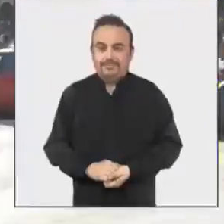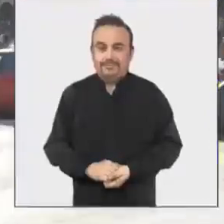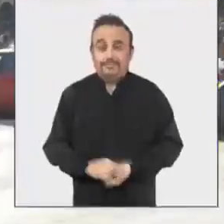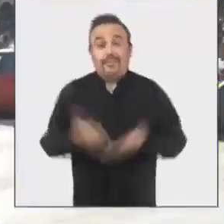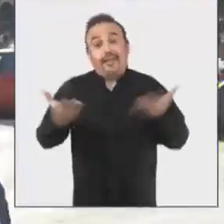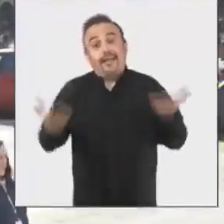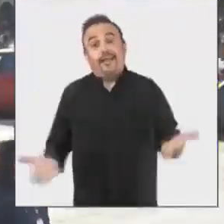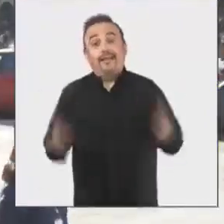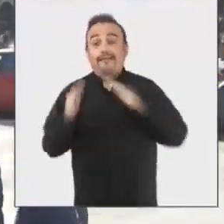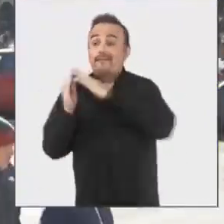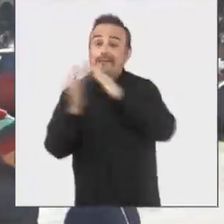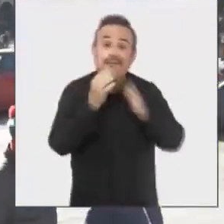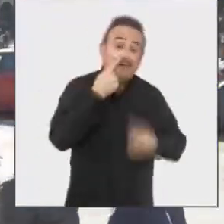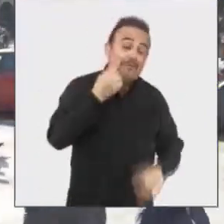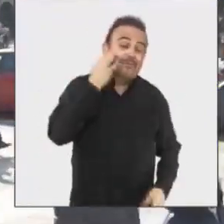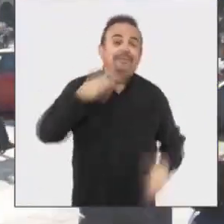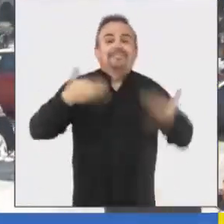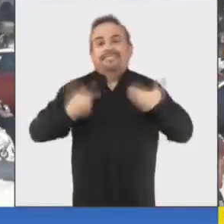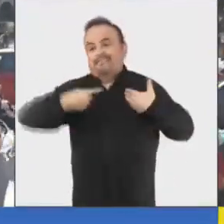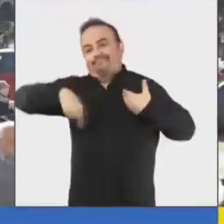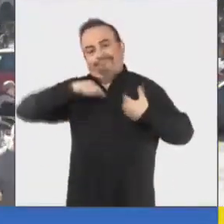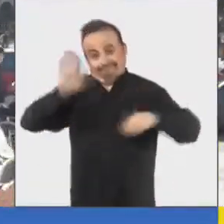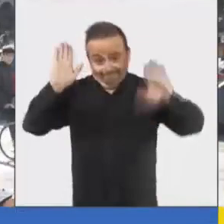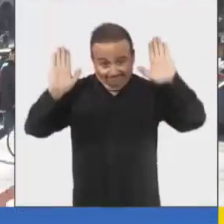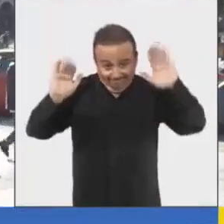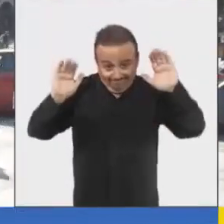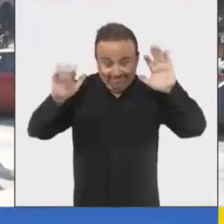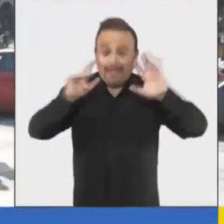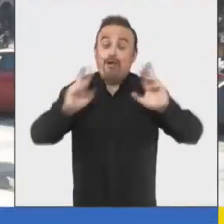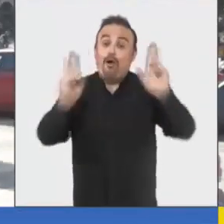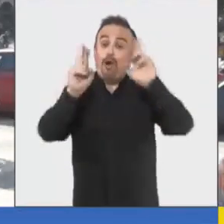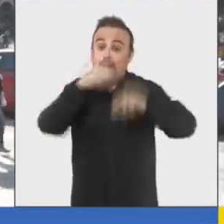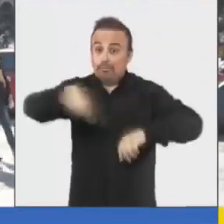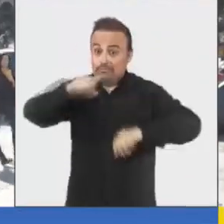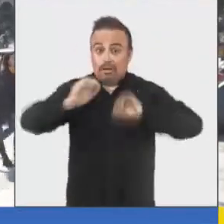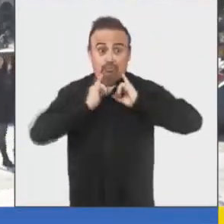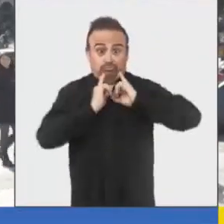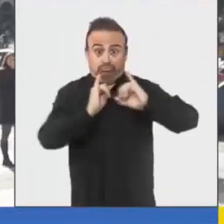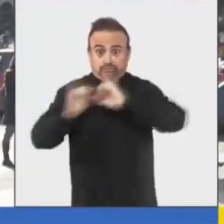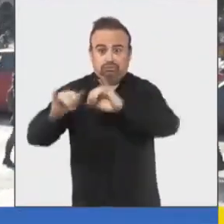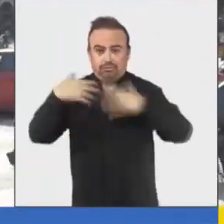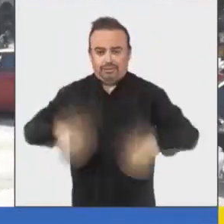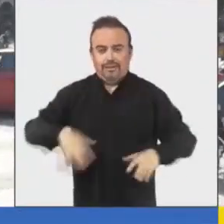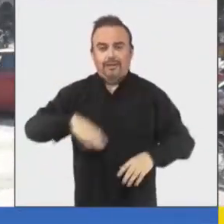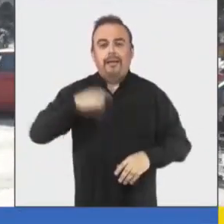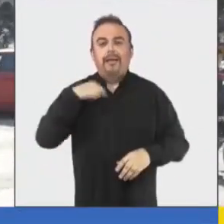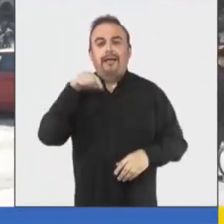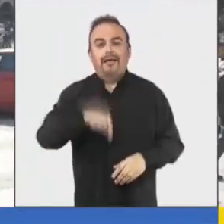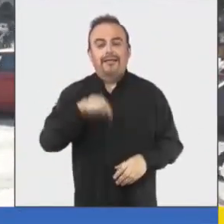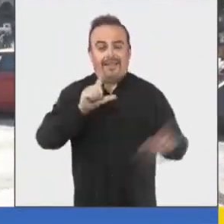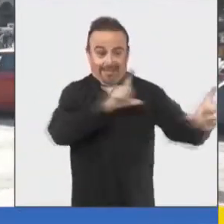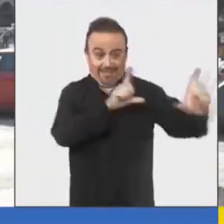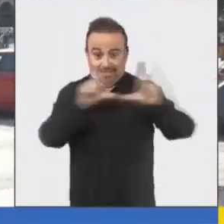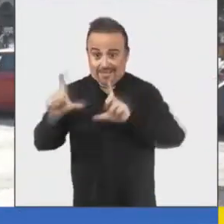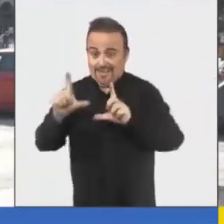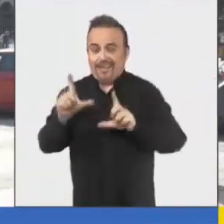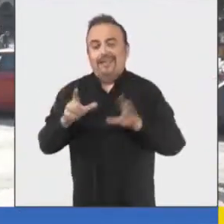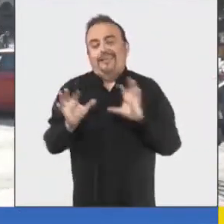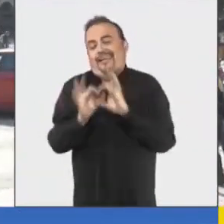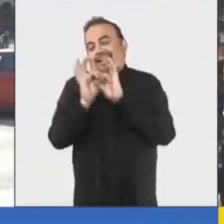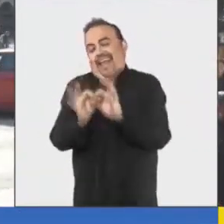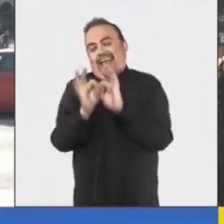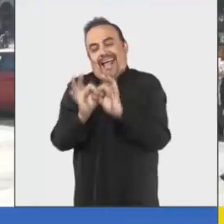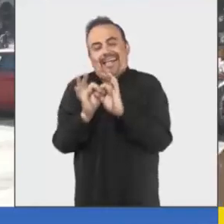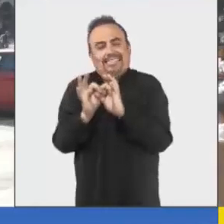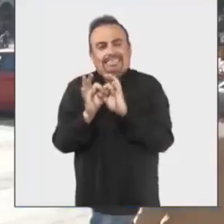Bueno vecinas y vecinos, nosotros ya nos despedimos, esperamos que se hayan informado en la edición del programa del día de hoy. Agradecemos como